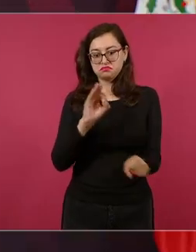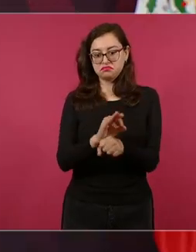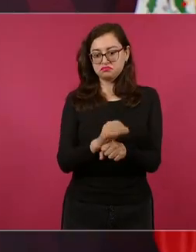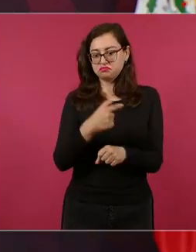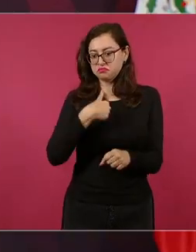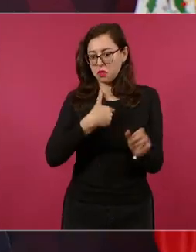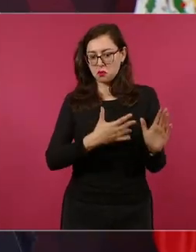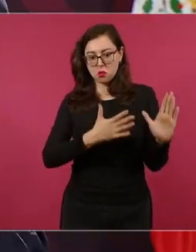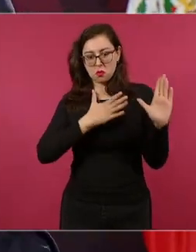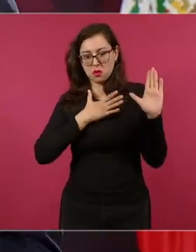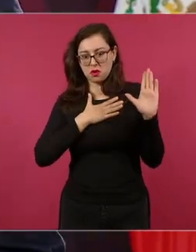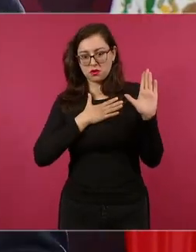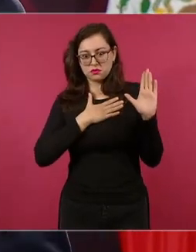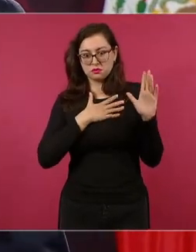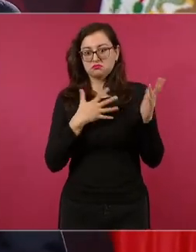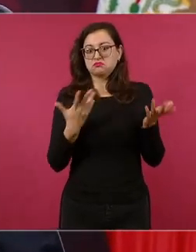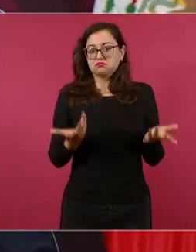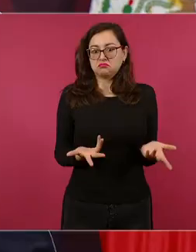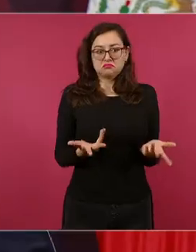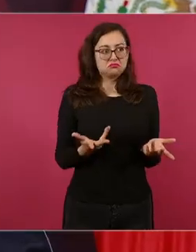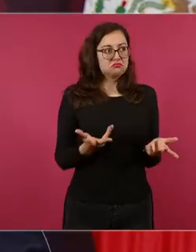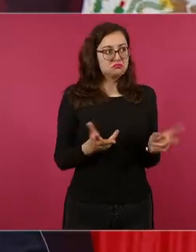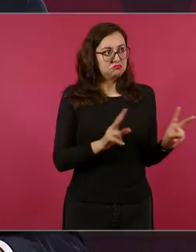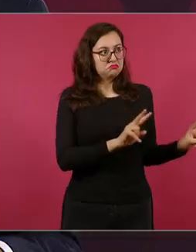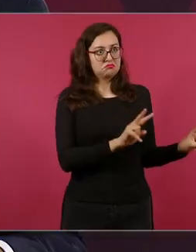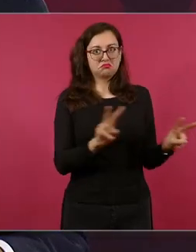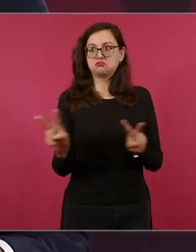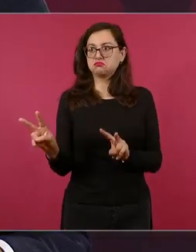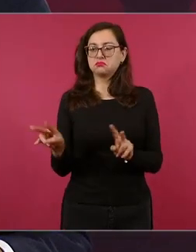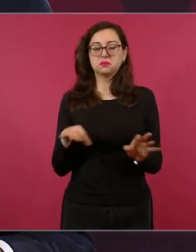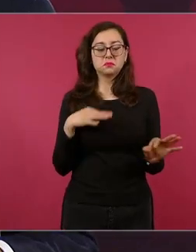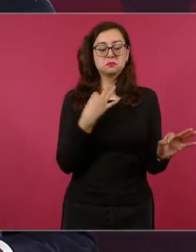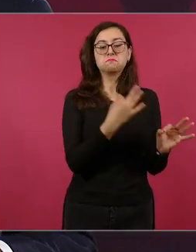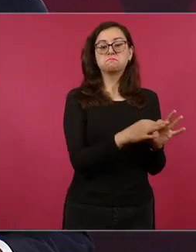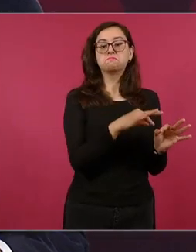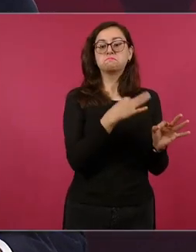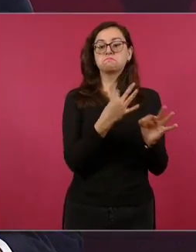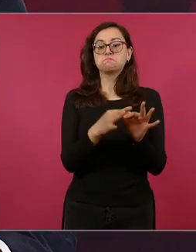lo estamos cumpliendo